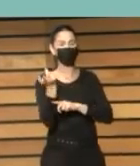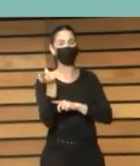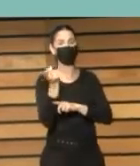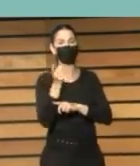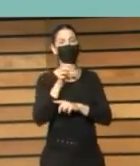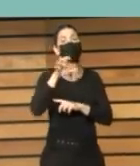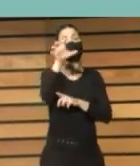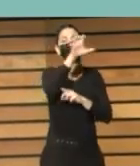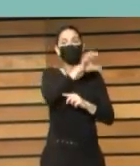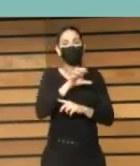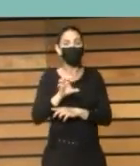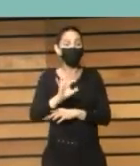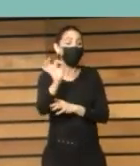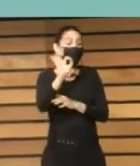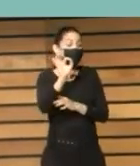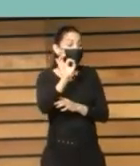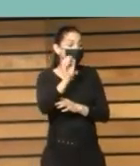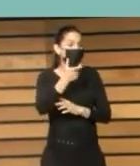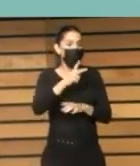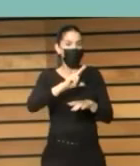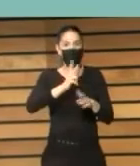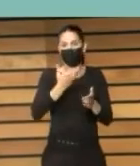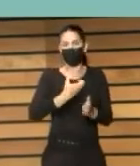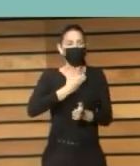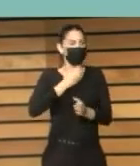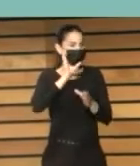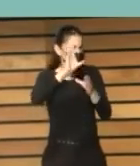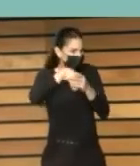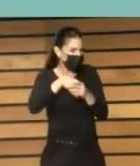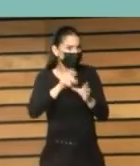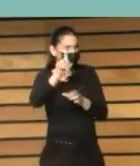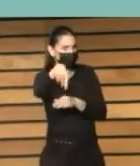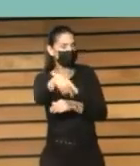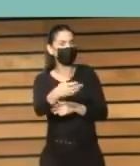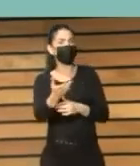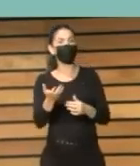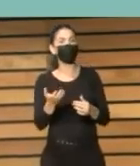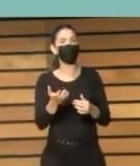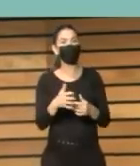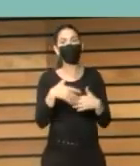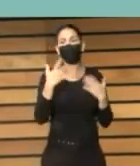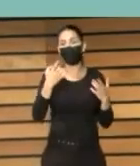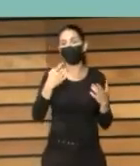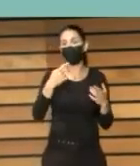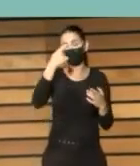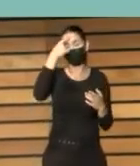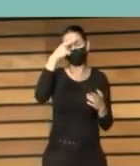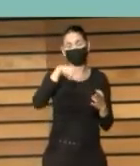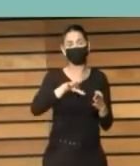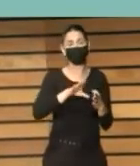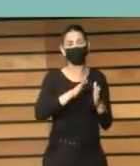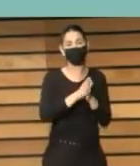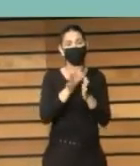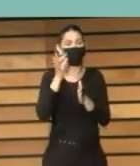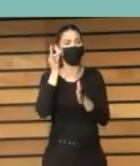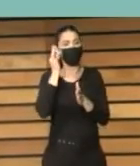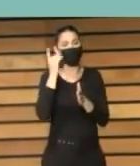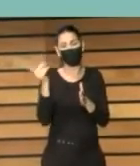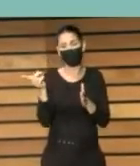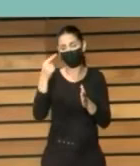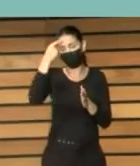territoriales o dentro del propio ayuntamiento y en ese sentido como Alicia ya conoce muy bien hemos empezado un proceso